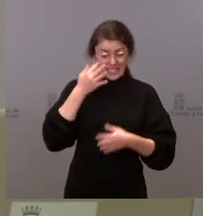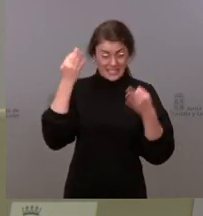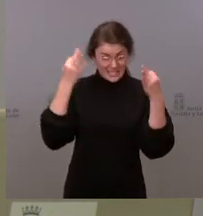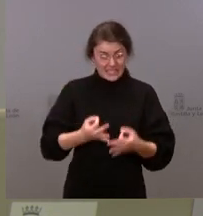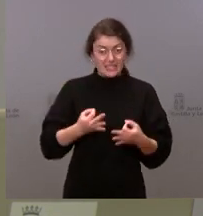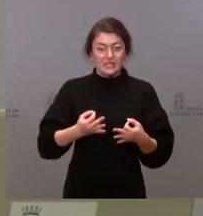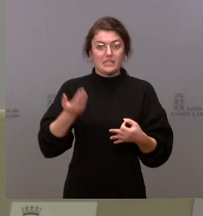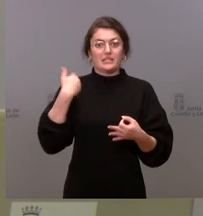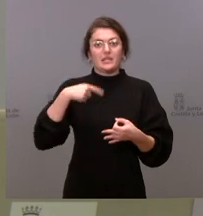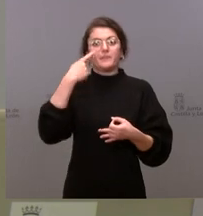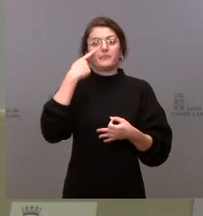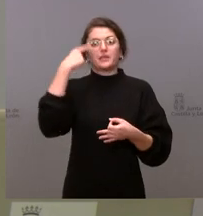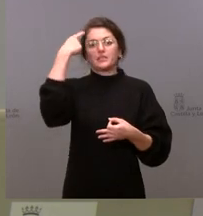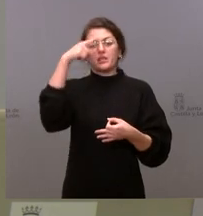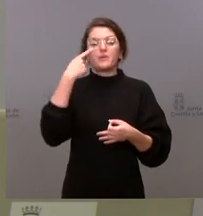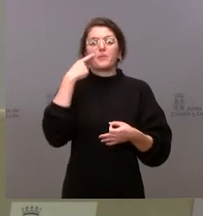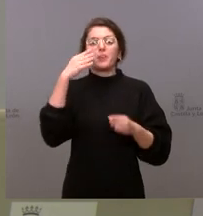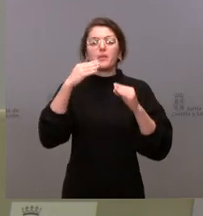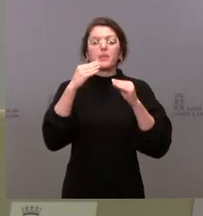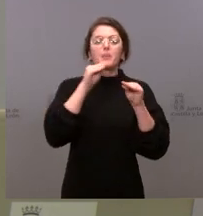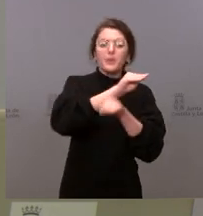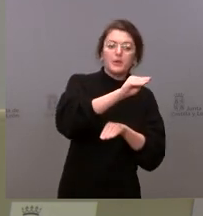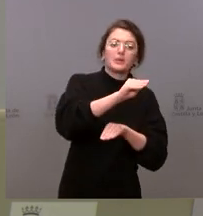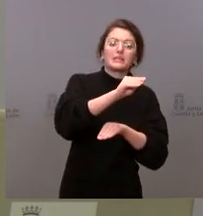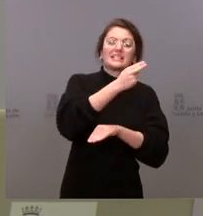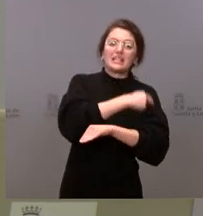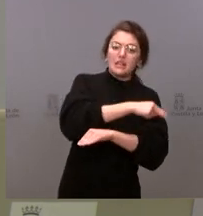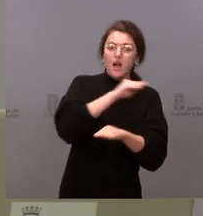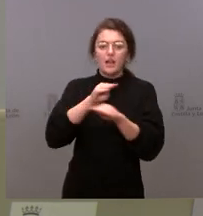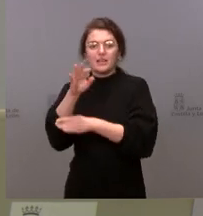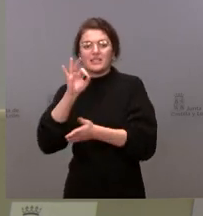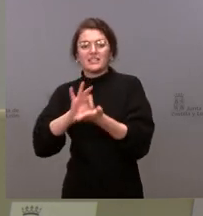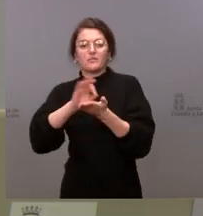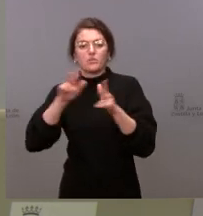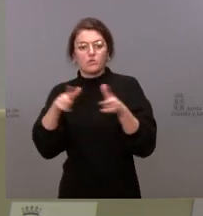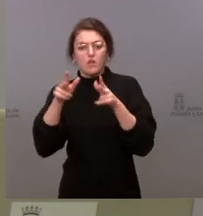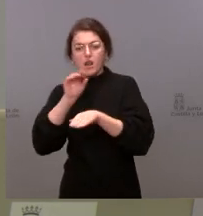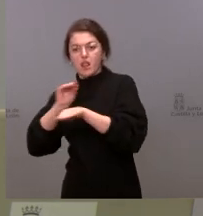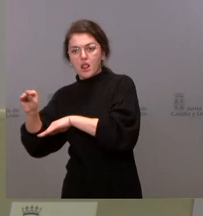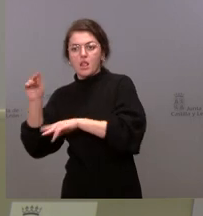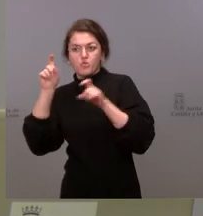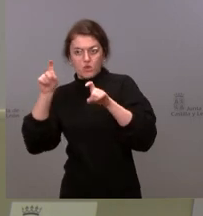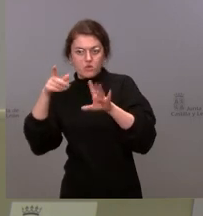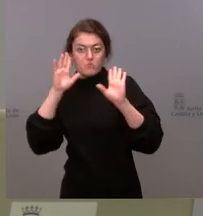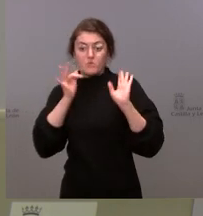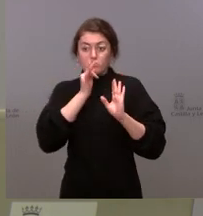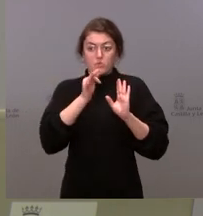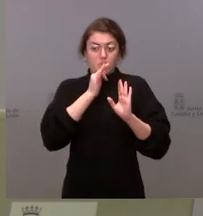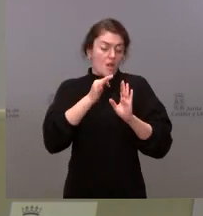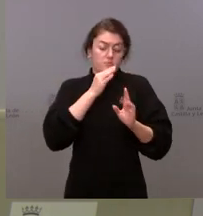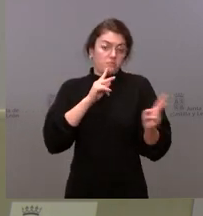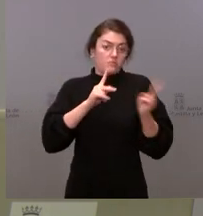dirigir al área de sanidad, de servicios sociales o de educación. Y podremos concretar con más detalle esta respuesta. Nosotros lo que hoy